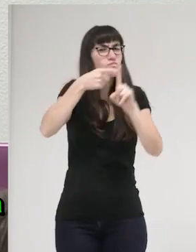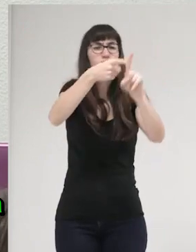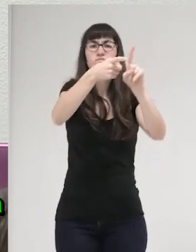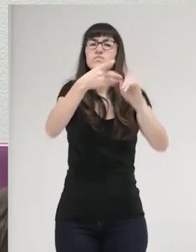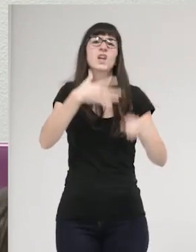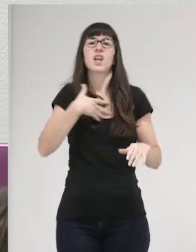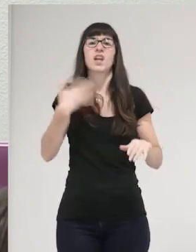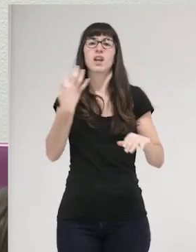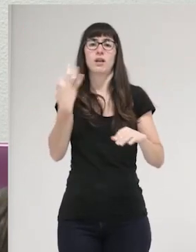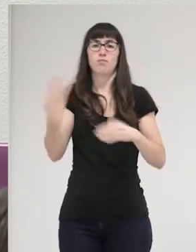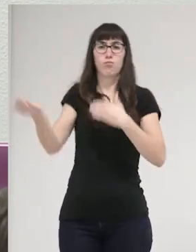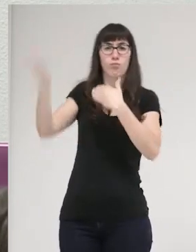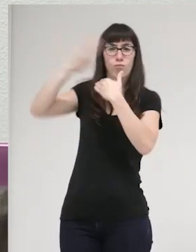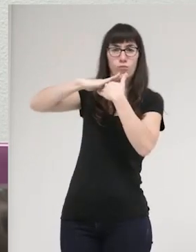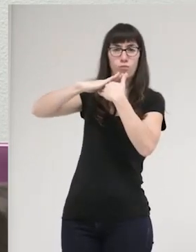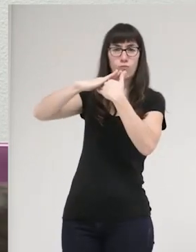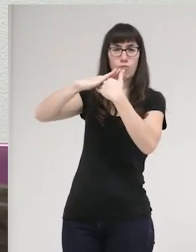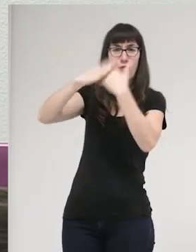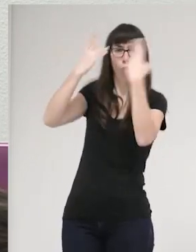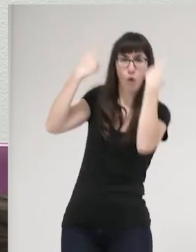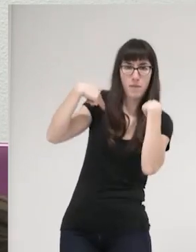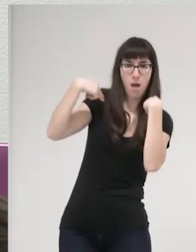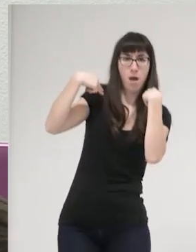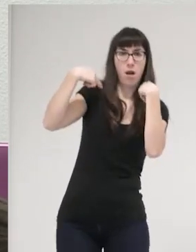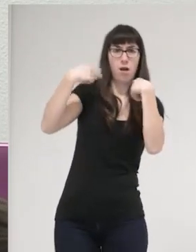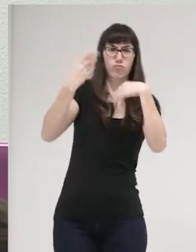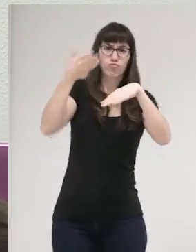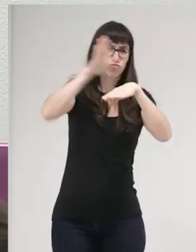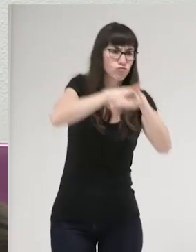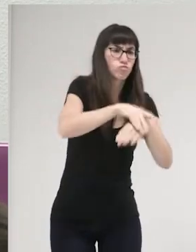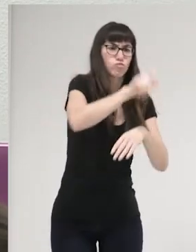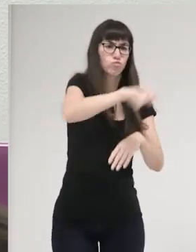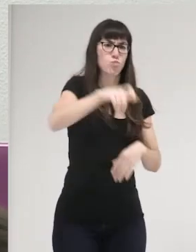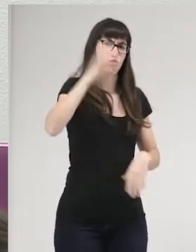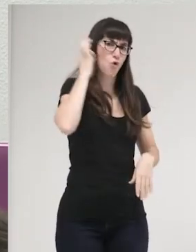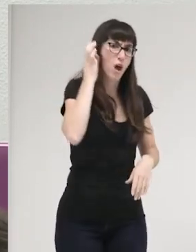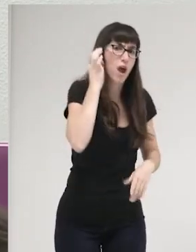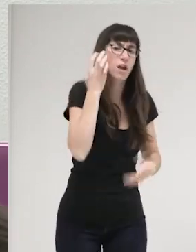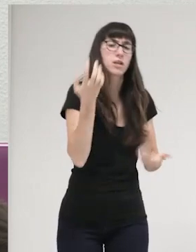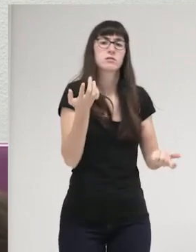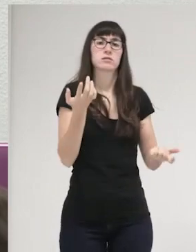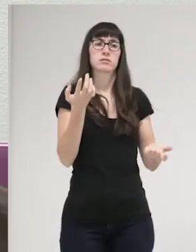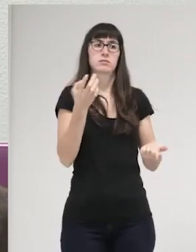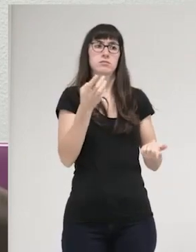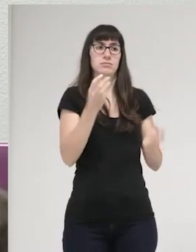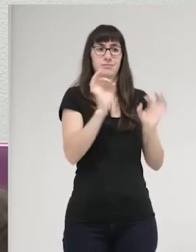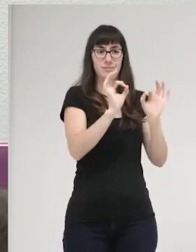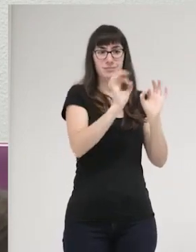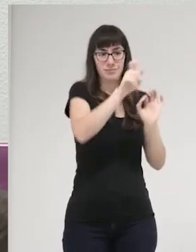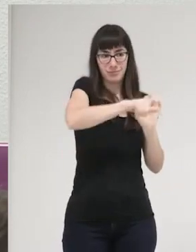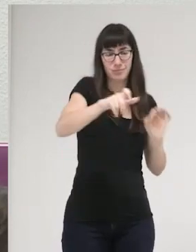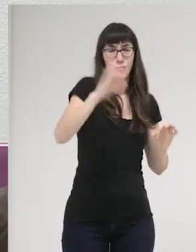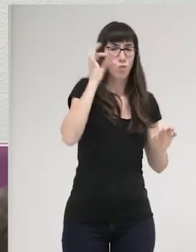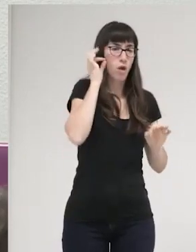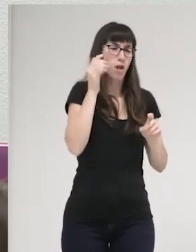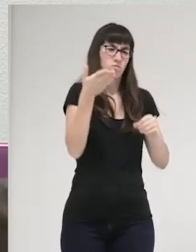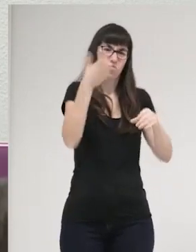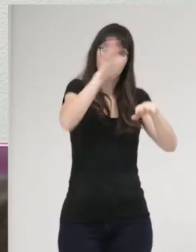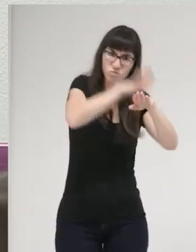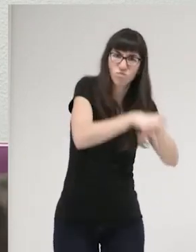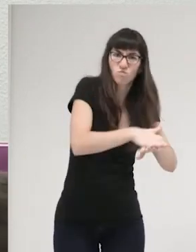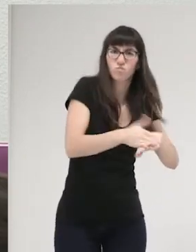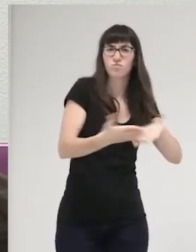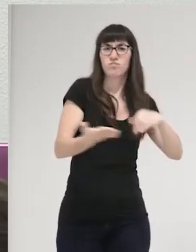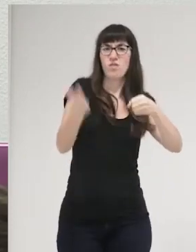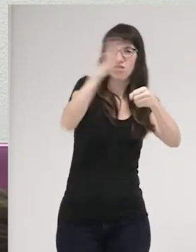dominación, ¿no? La dominación de las mujeres como clase y como mujer concreta acaba siendo como el elemento